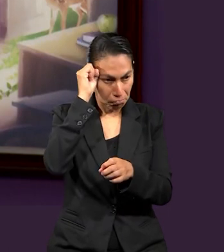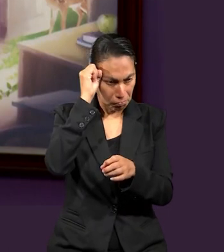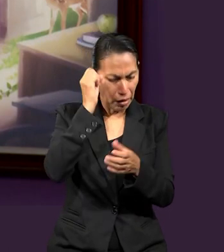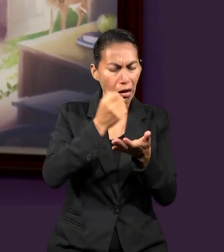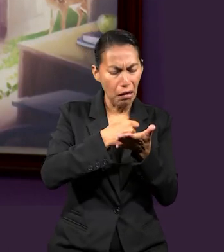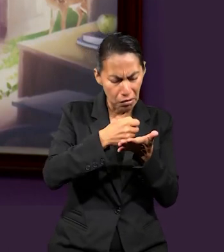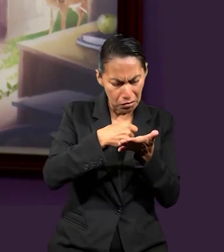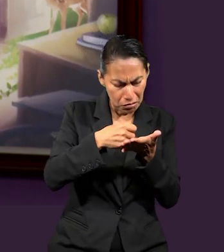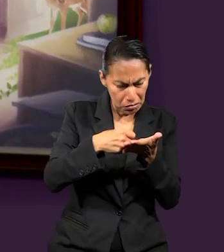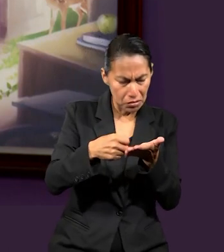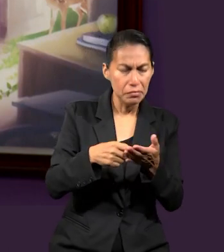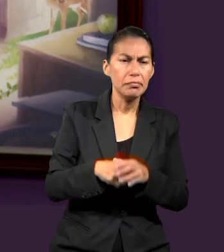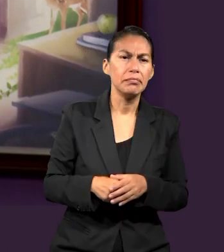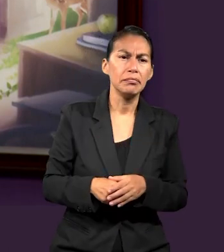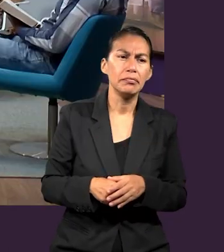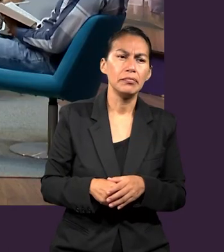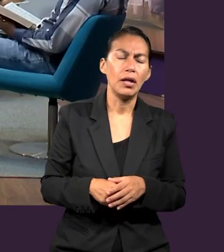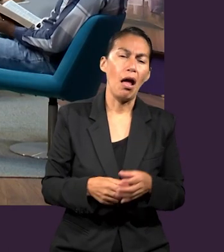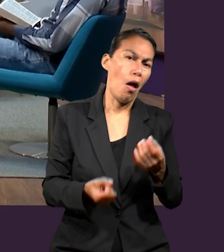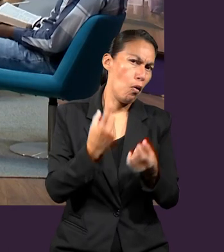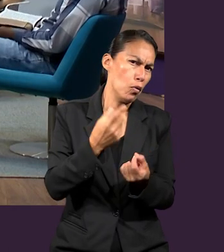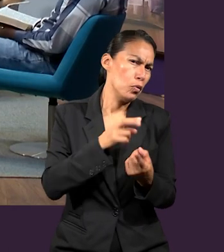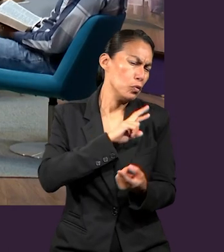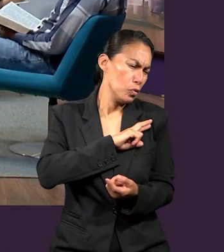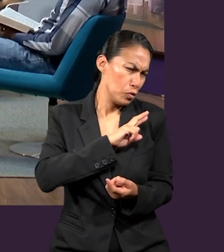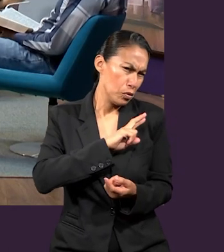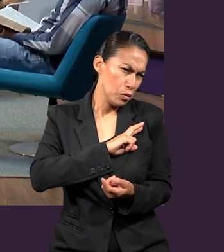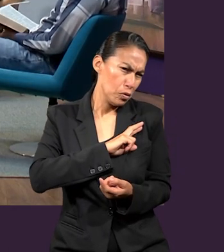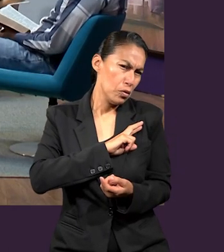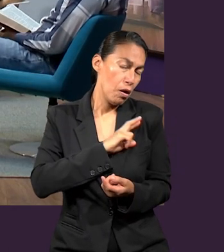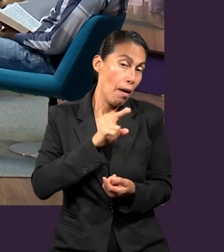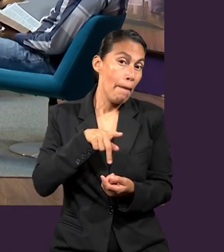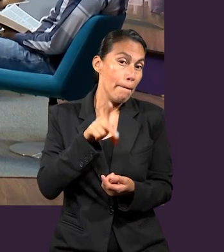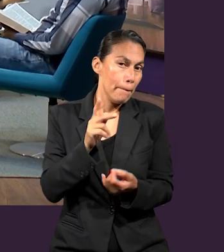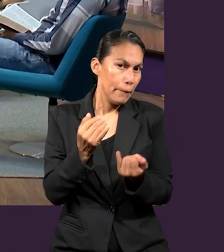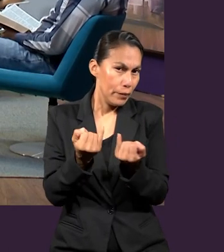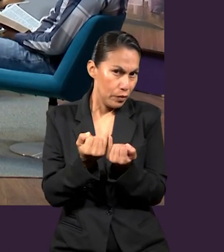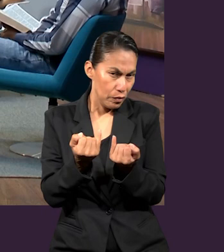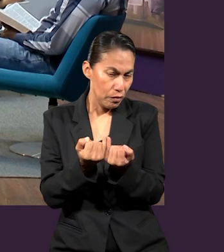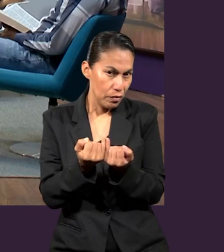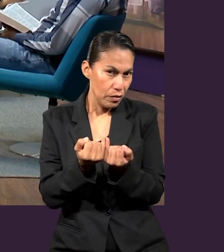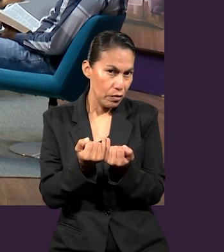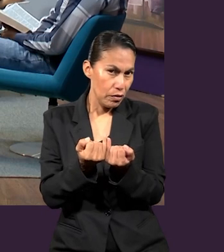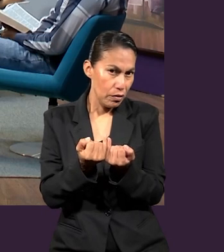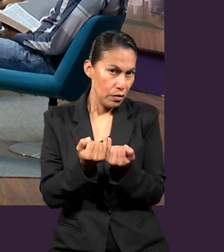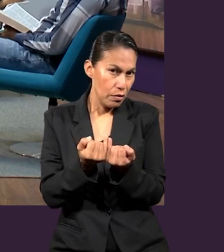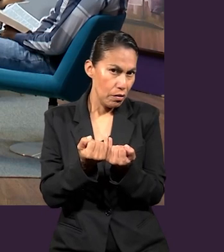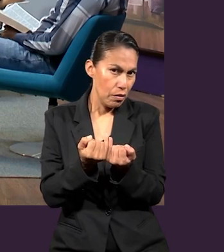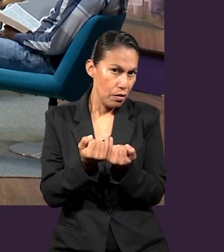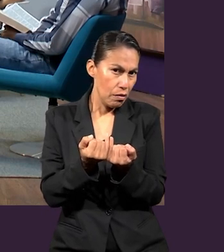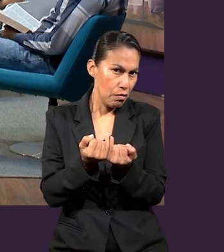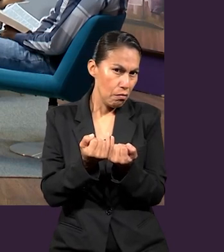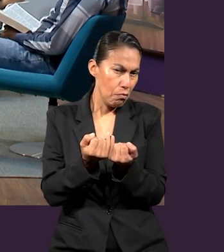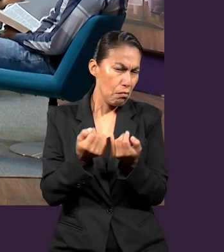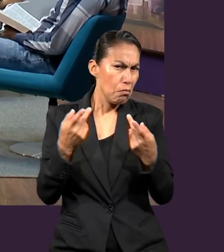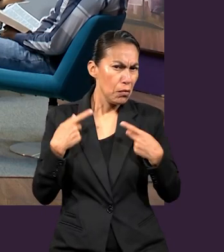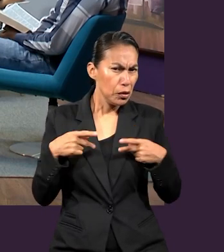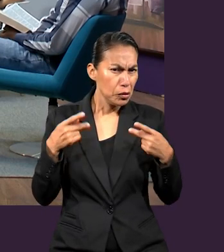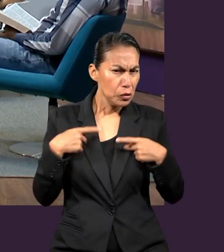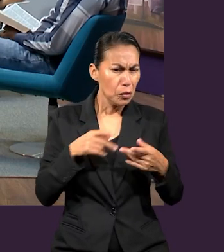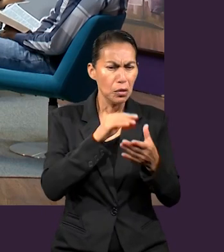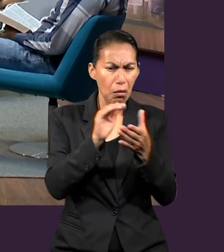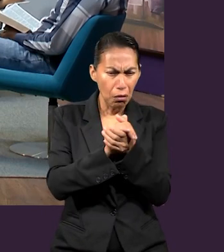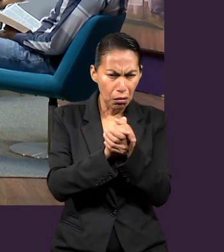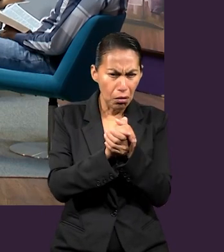Le escribe a las personas que son solteras, pero también escribe